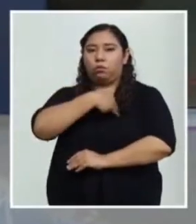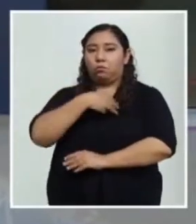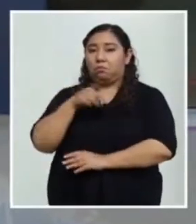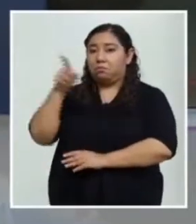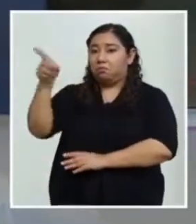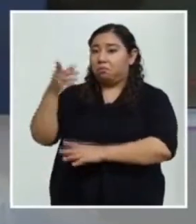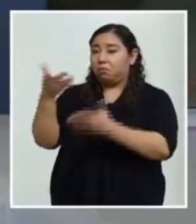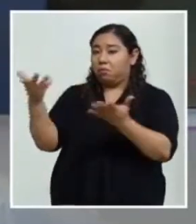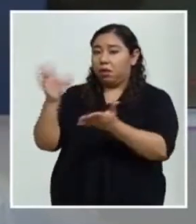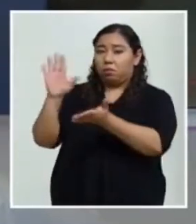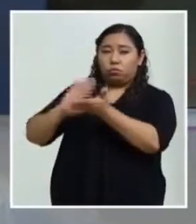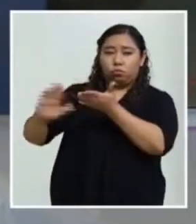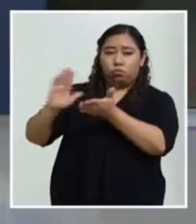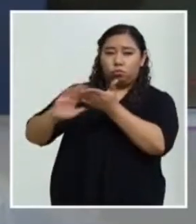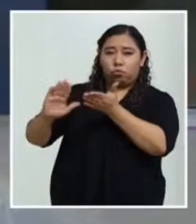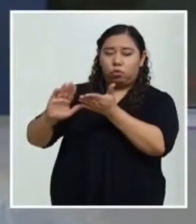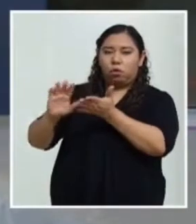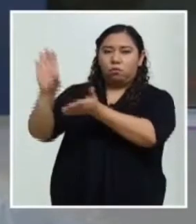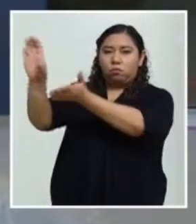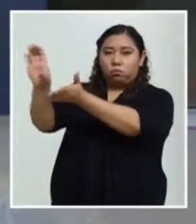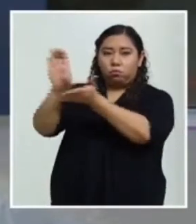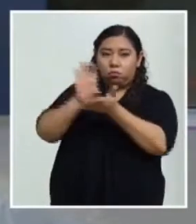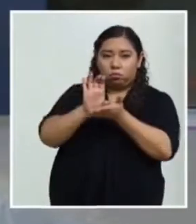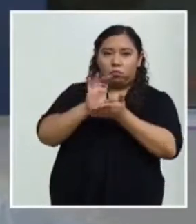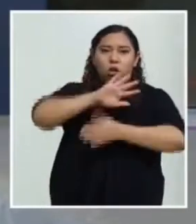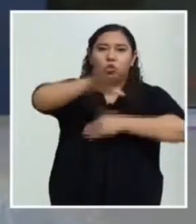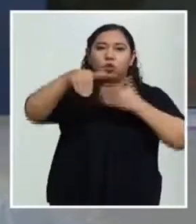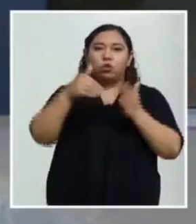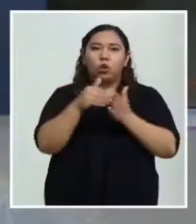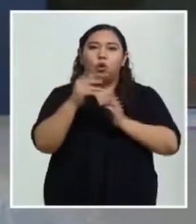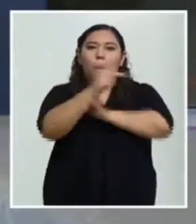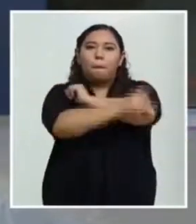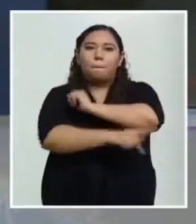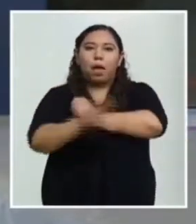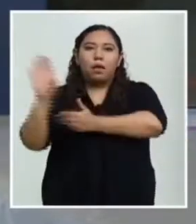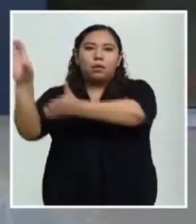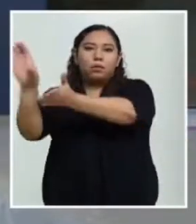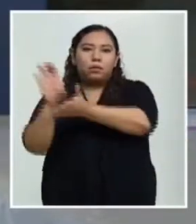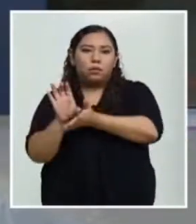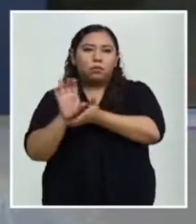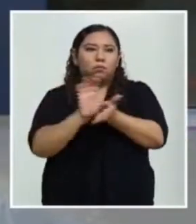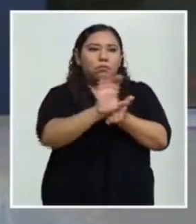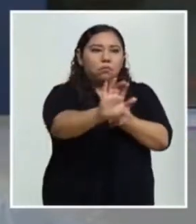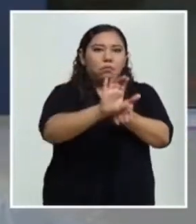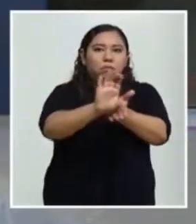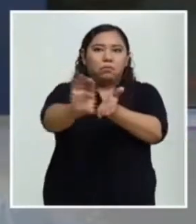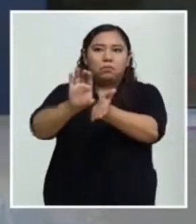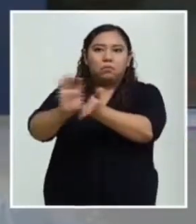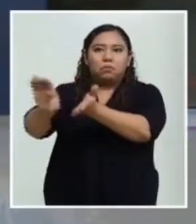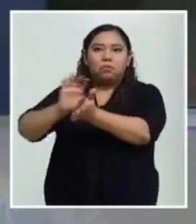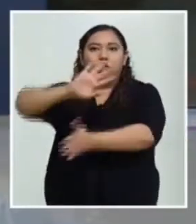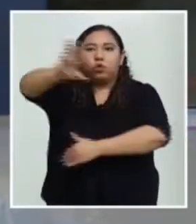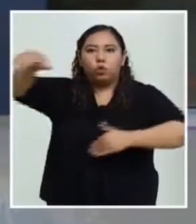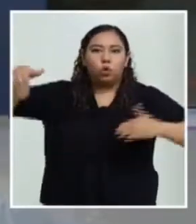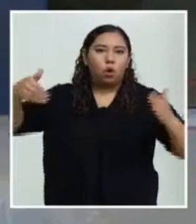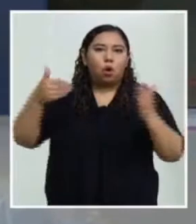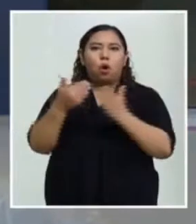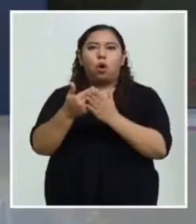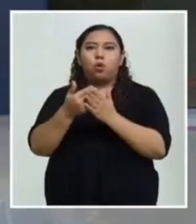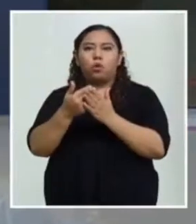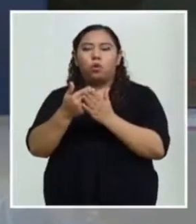equitativo a las vacunas por todos los países. Para conocer